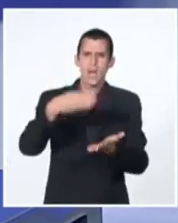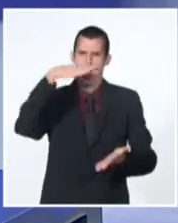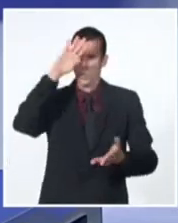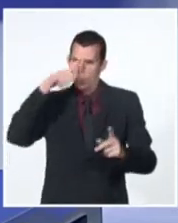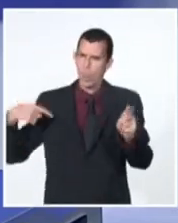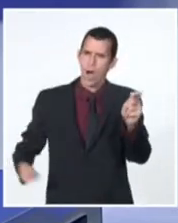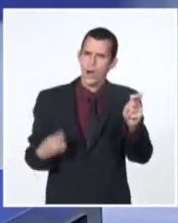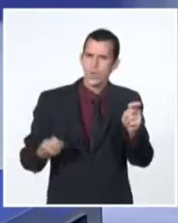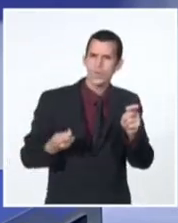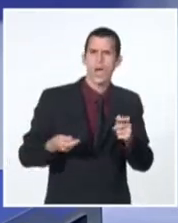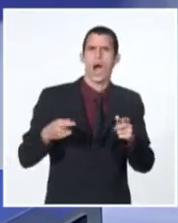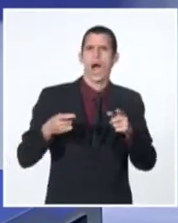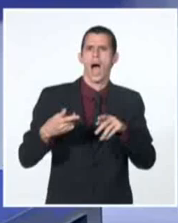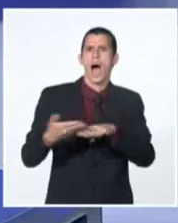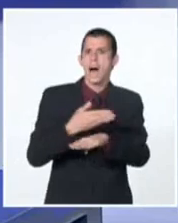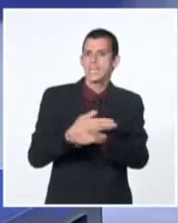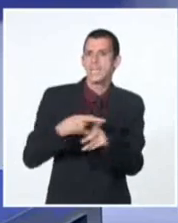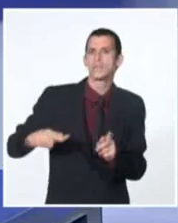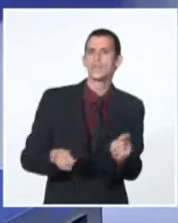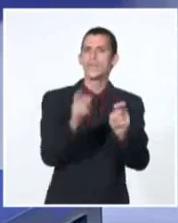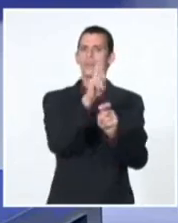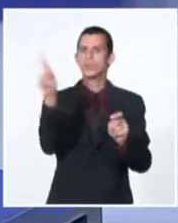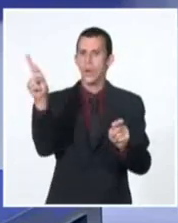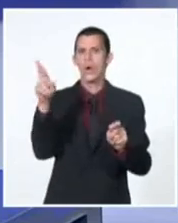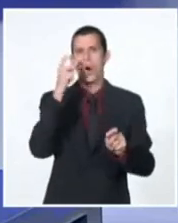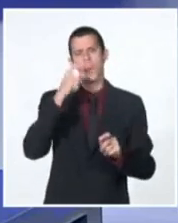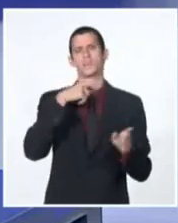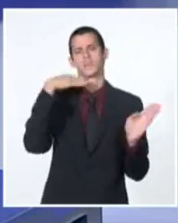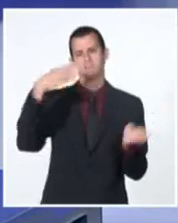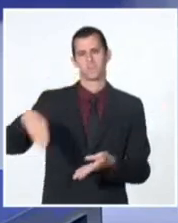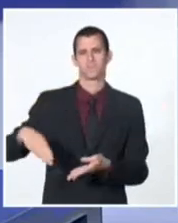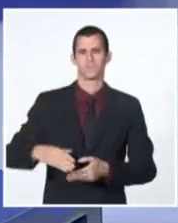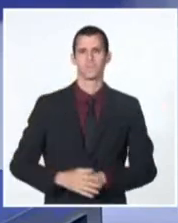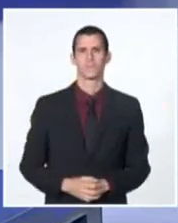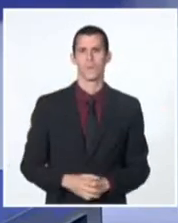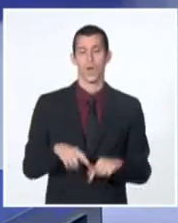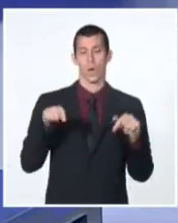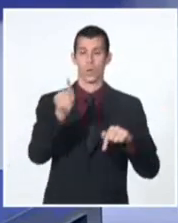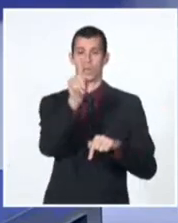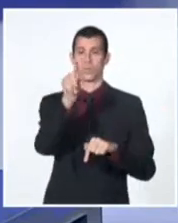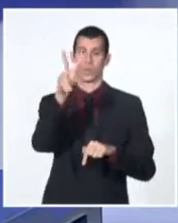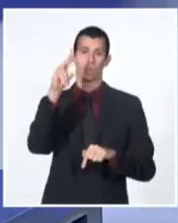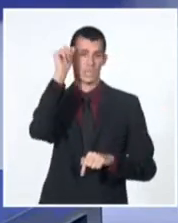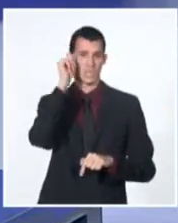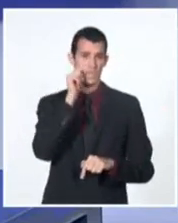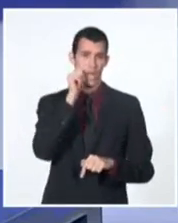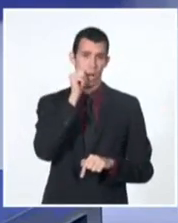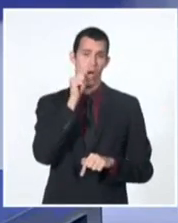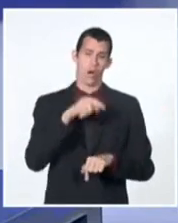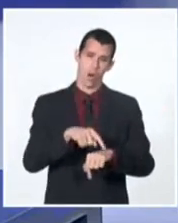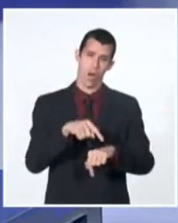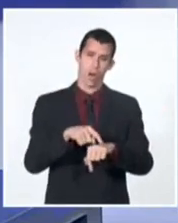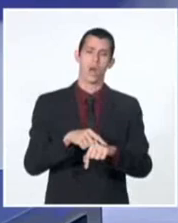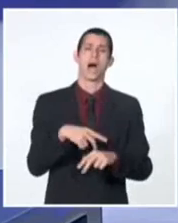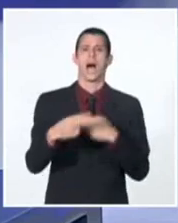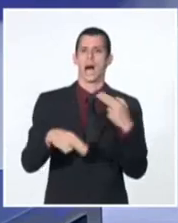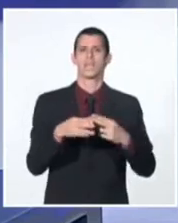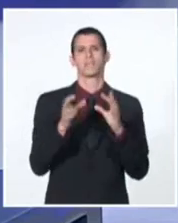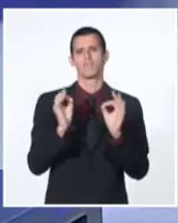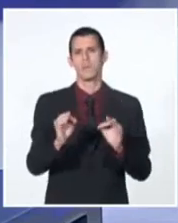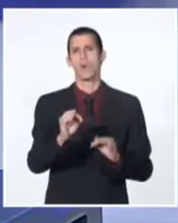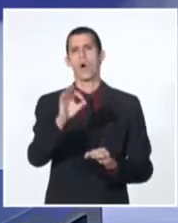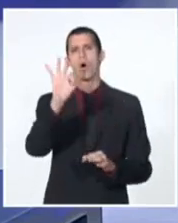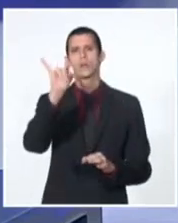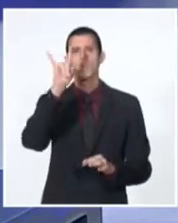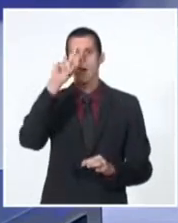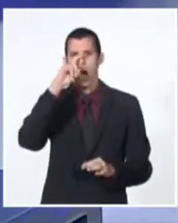Rodríguez, expedicionario del yate Granma, falleció a las 12 del mediodía de este sábado, a la edad de 89 años, a